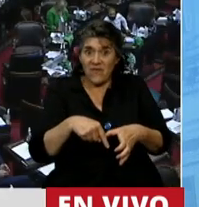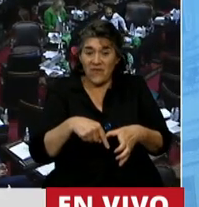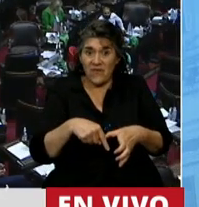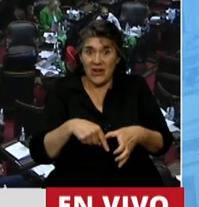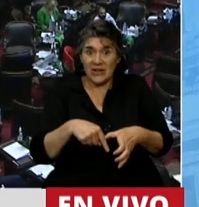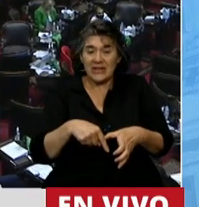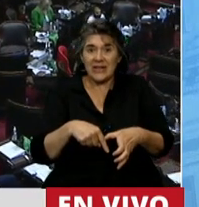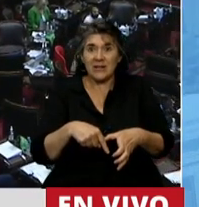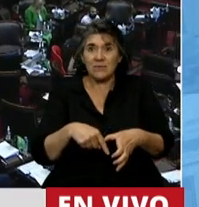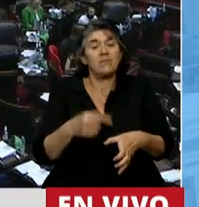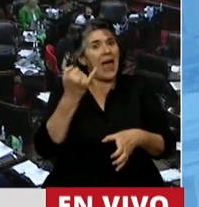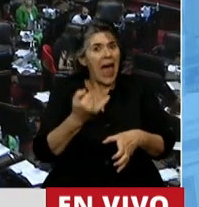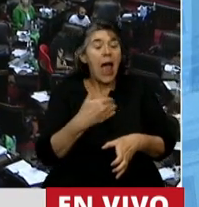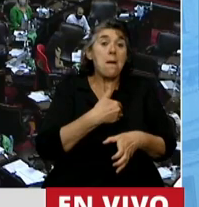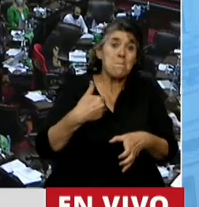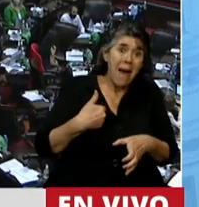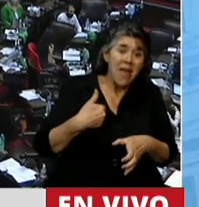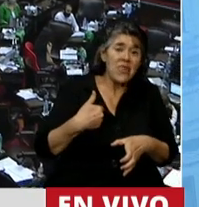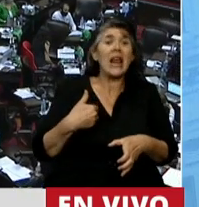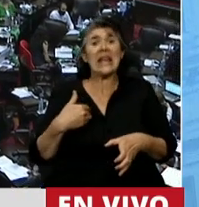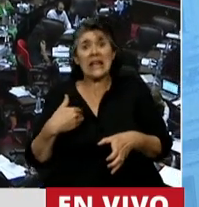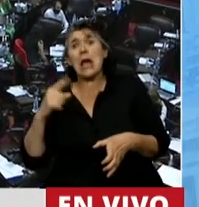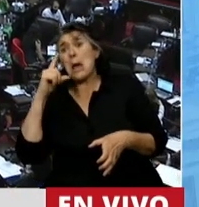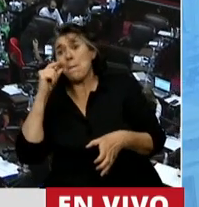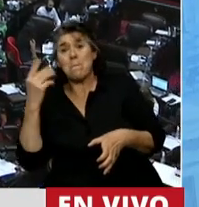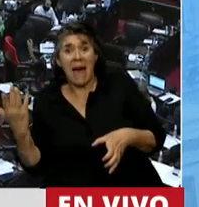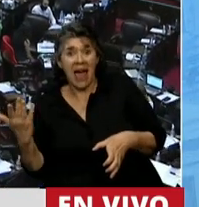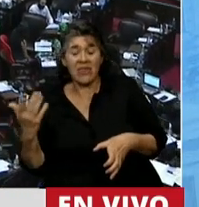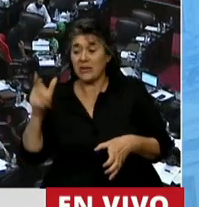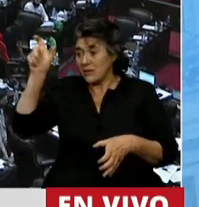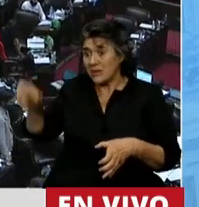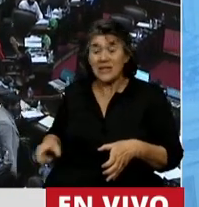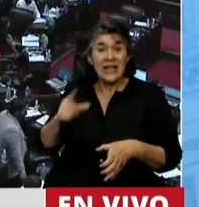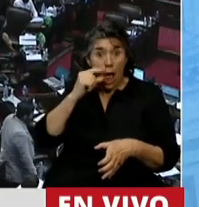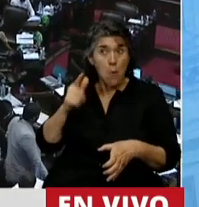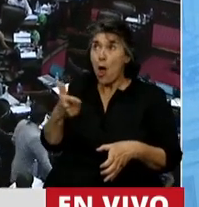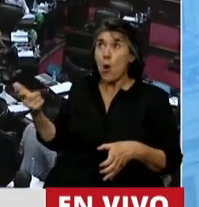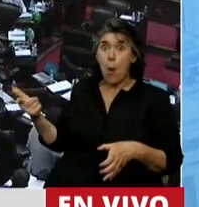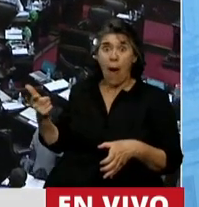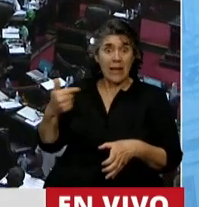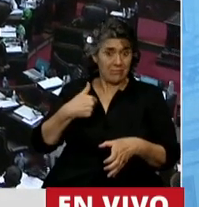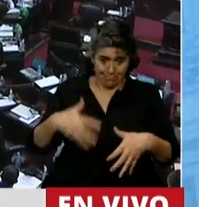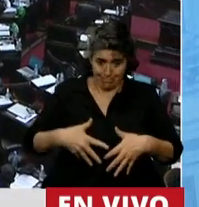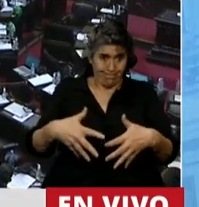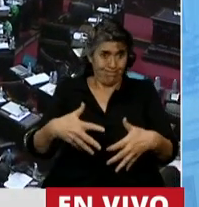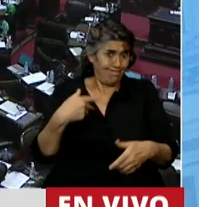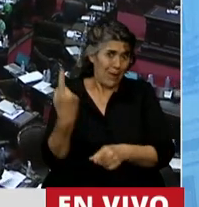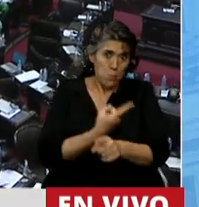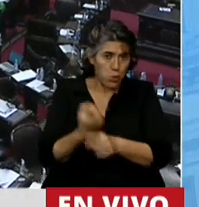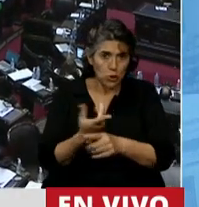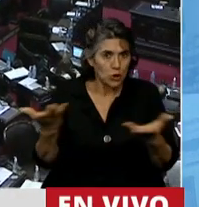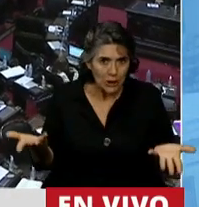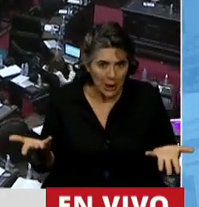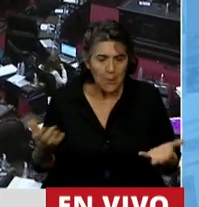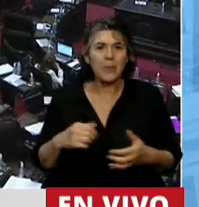y tiene un padre, ¿no? Sin él no se puede gestar o conseguir un hijo. De